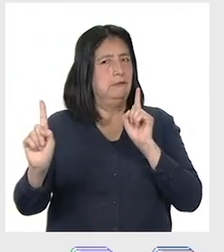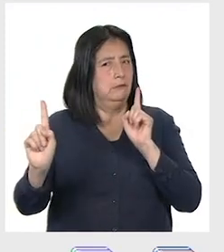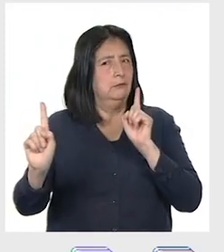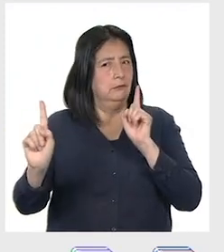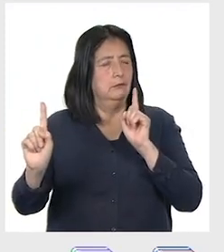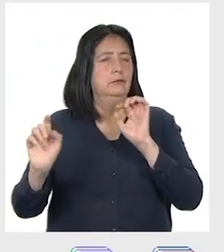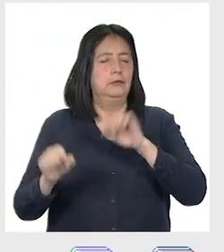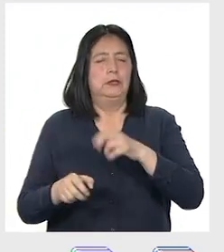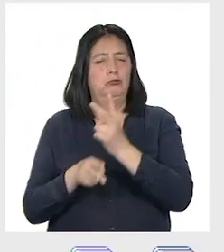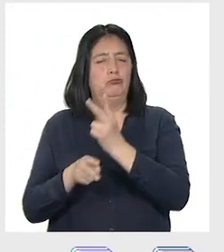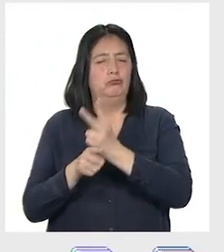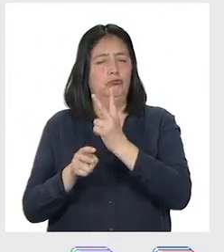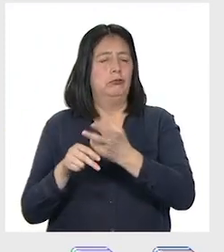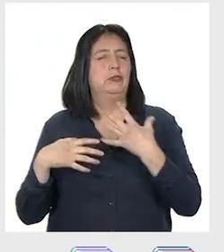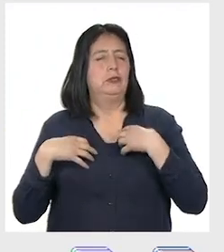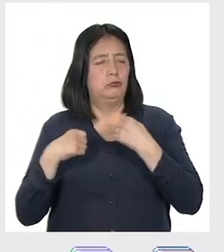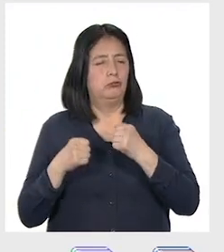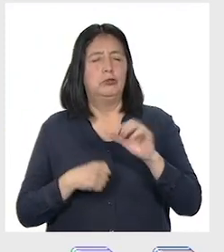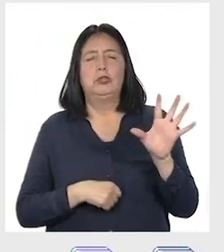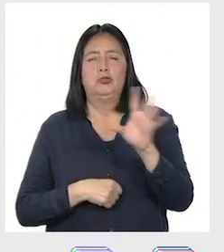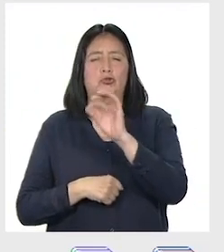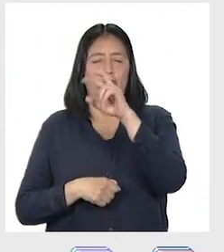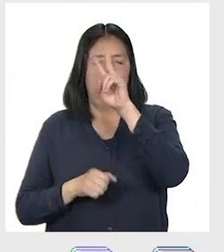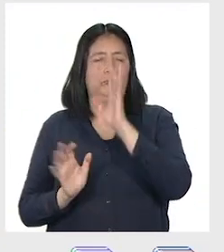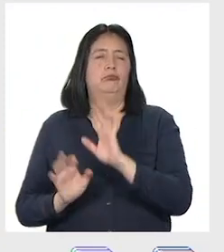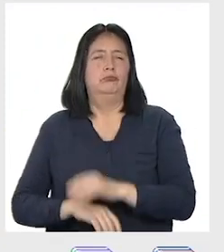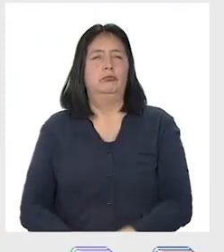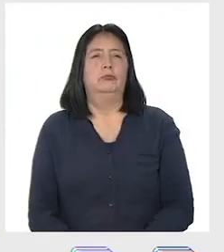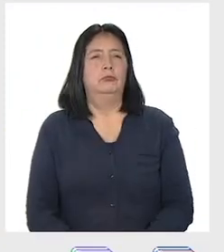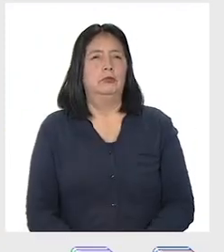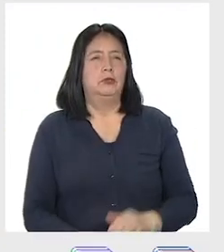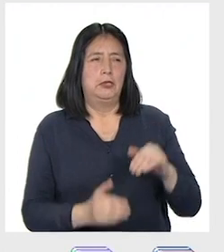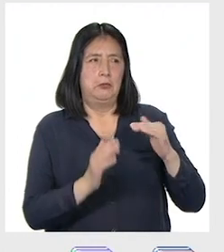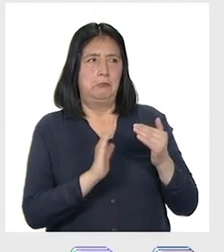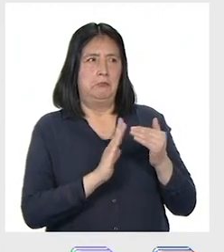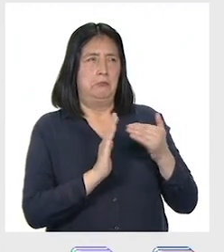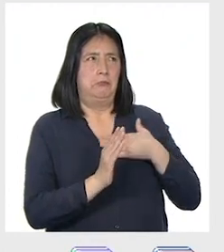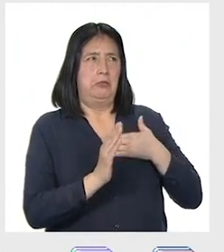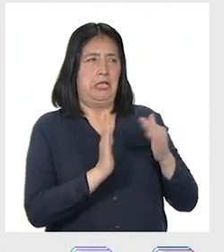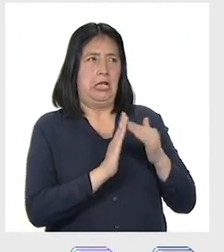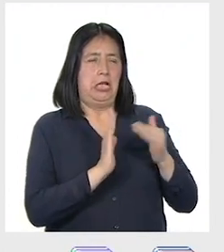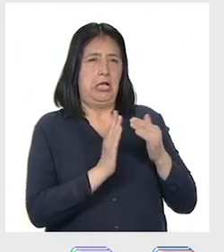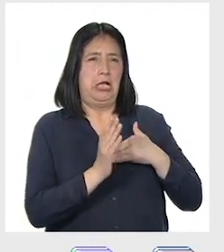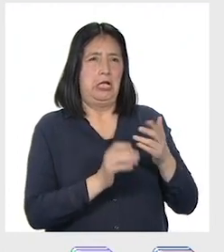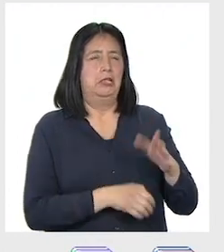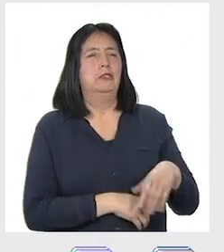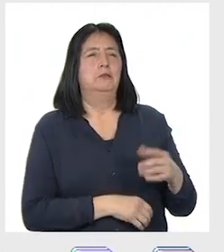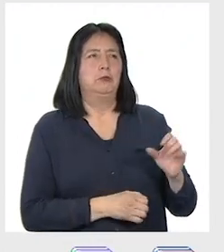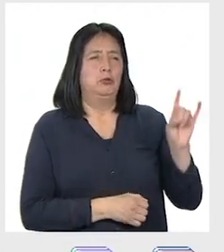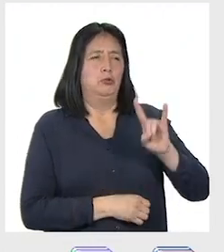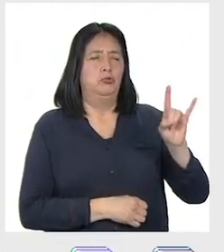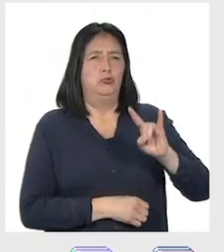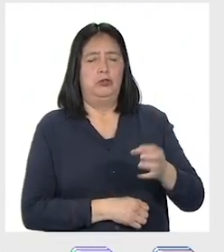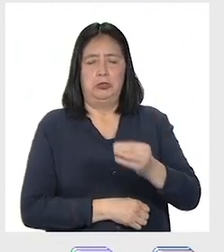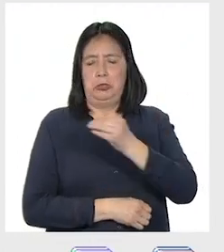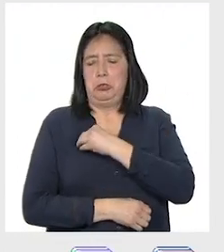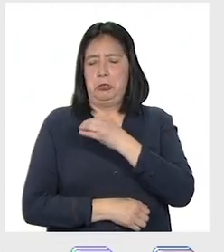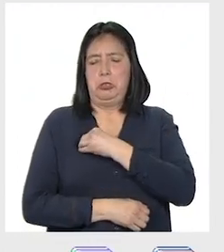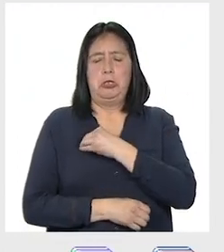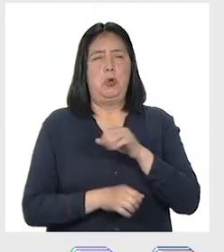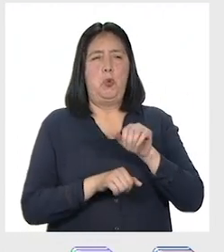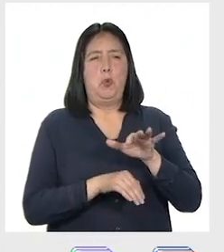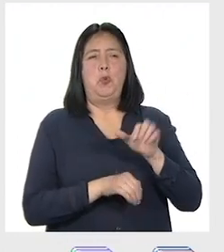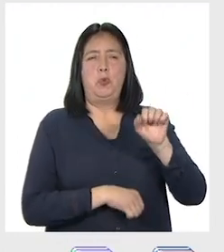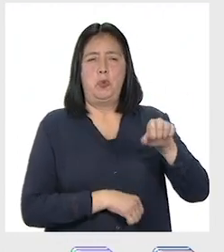para cuidar nuestra salud y la de todos. En casa, nosotros vamos a usarle carapela durante todo el mes de